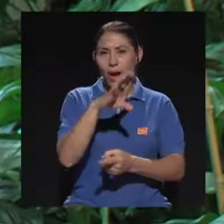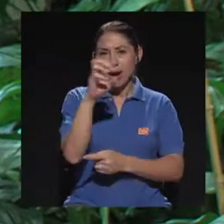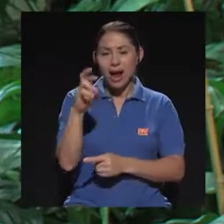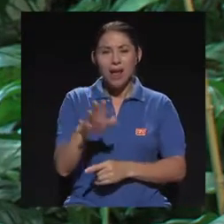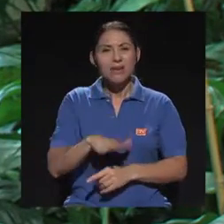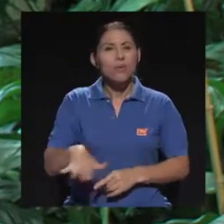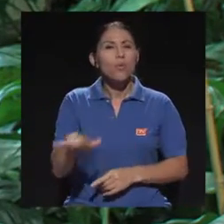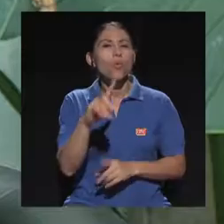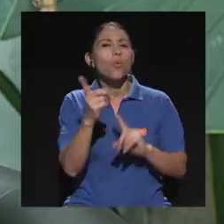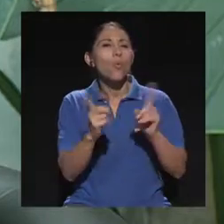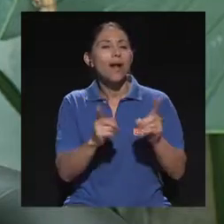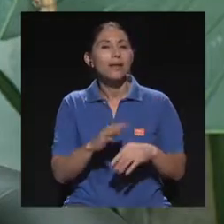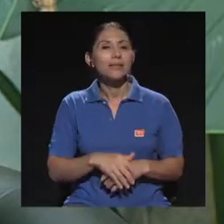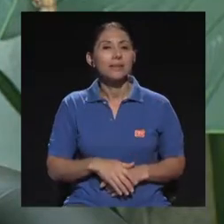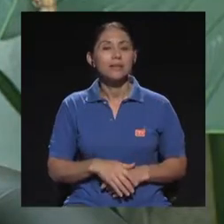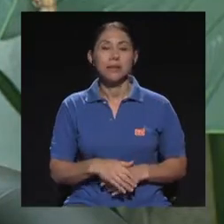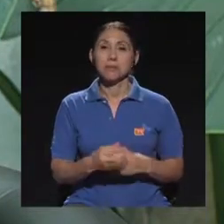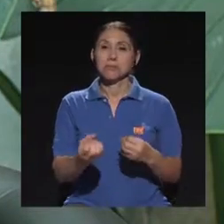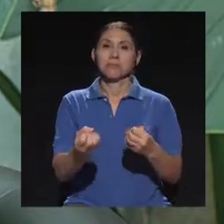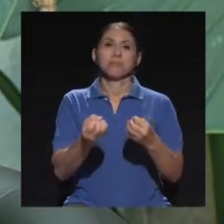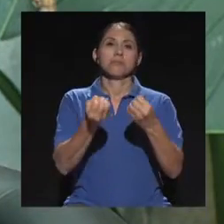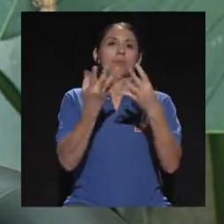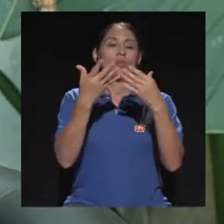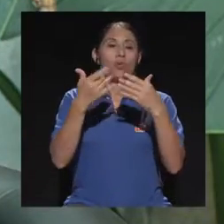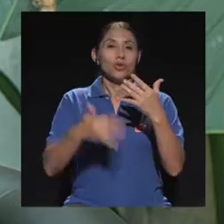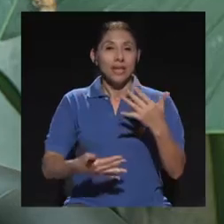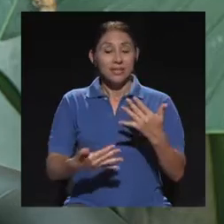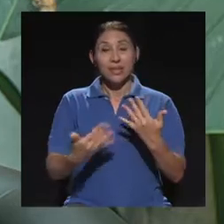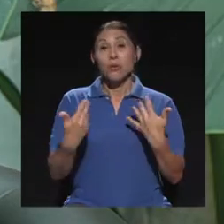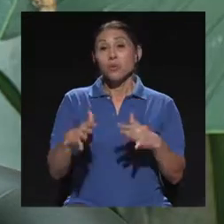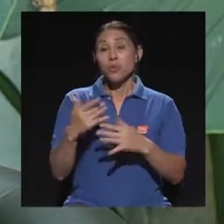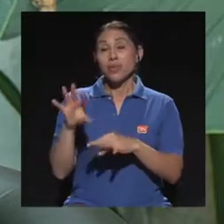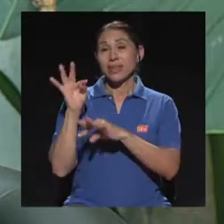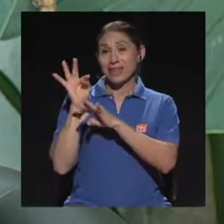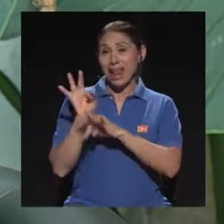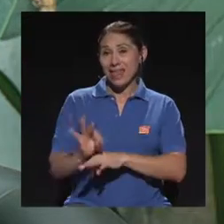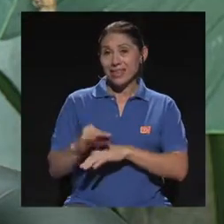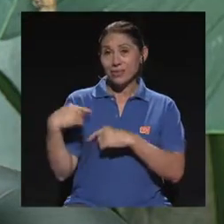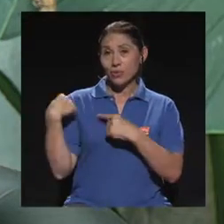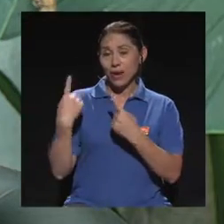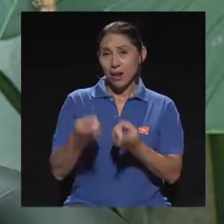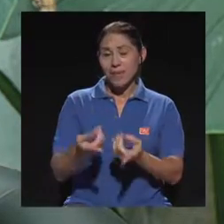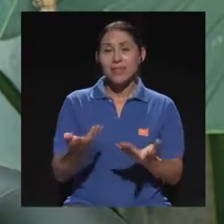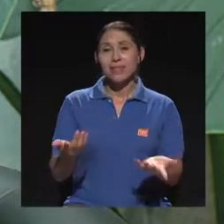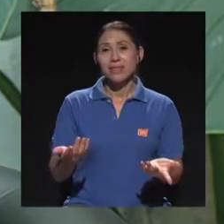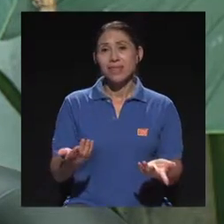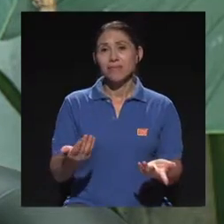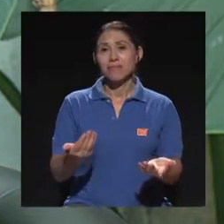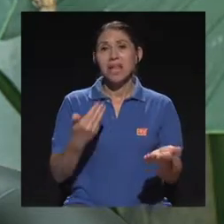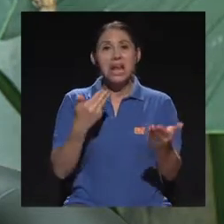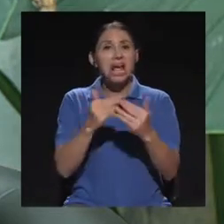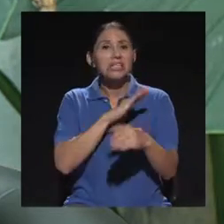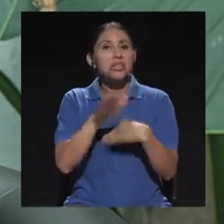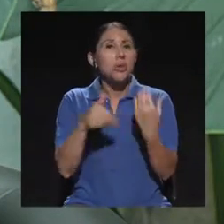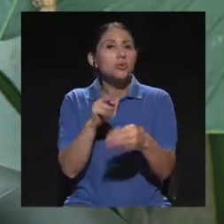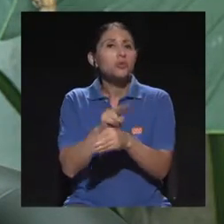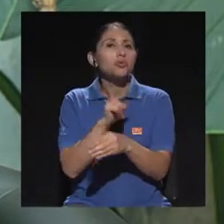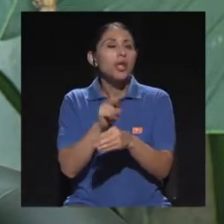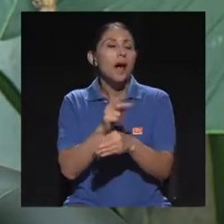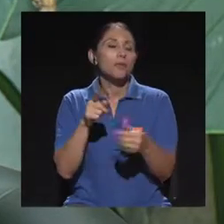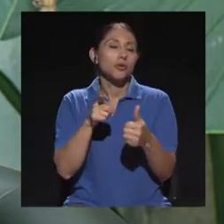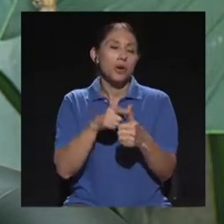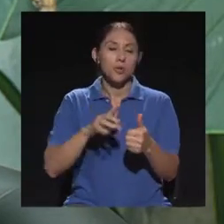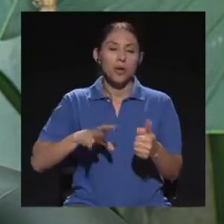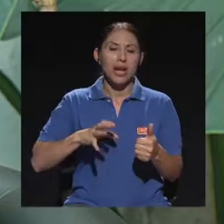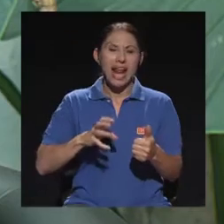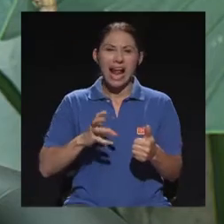nuestra sociedad? Mira, son muchas. sea, tradicionalmente, las que casi todos consumimos, que